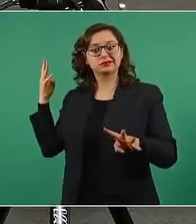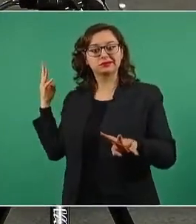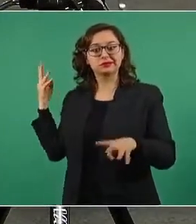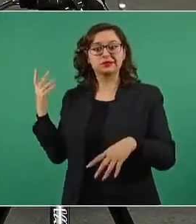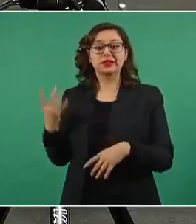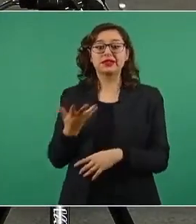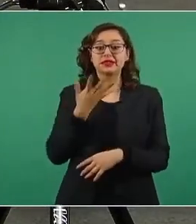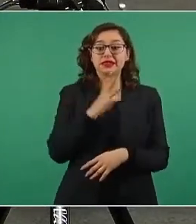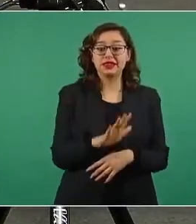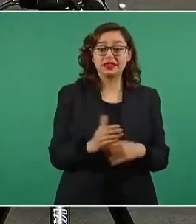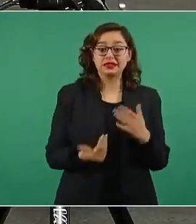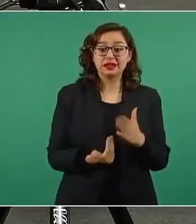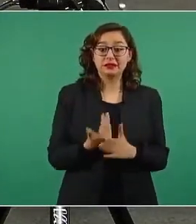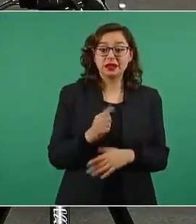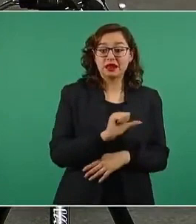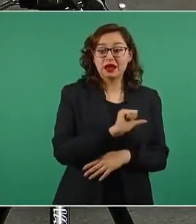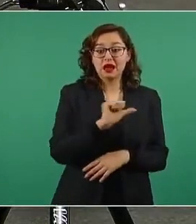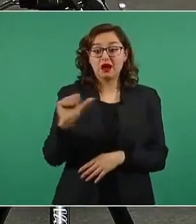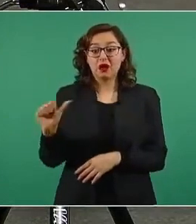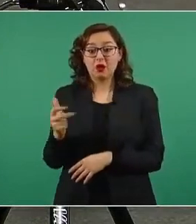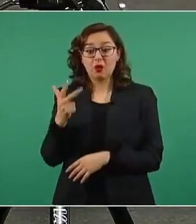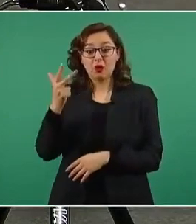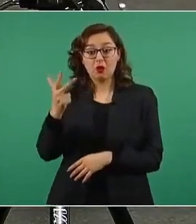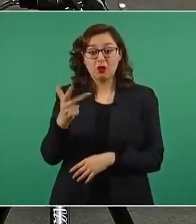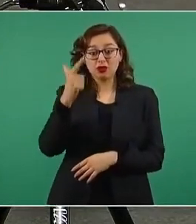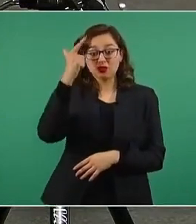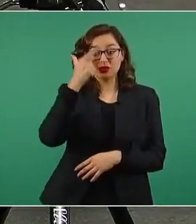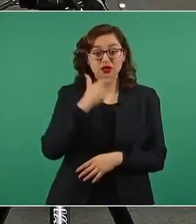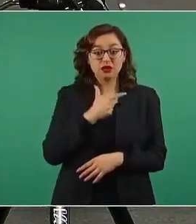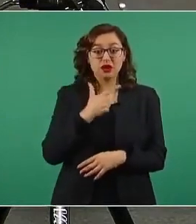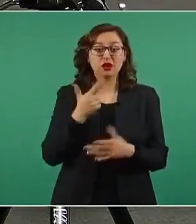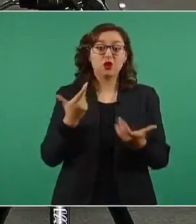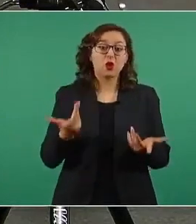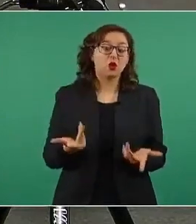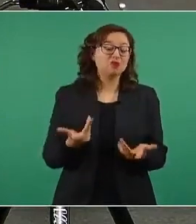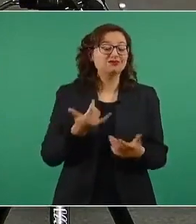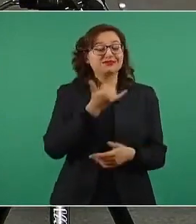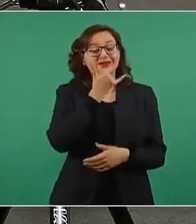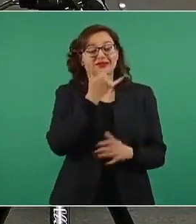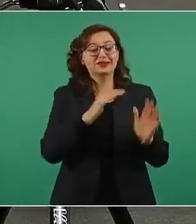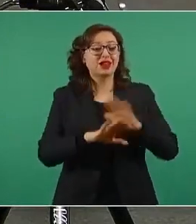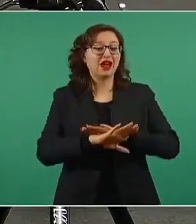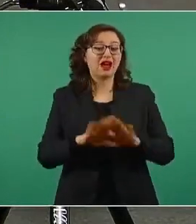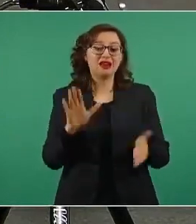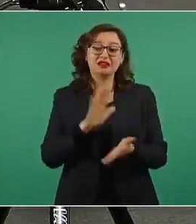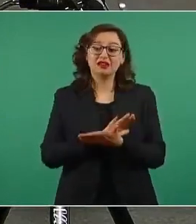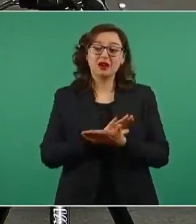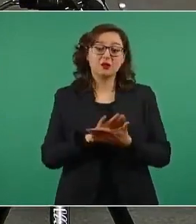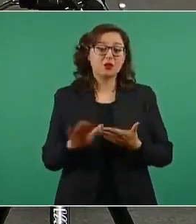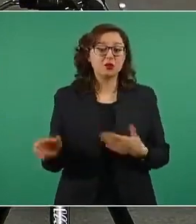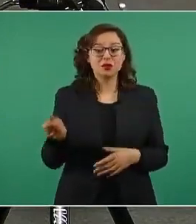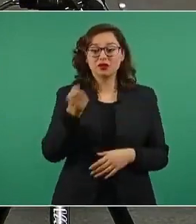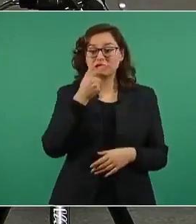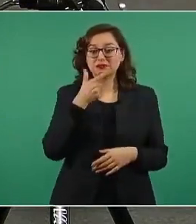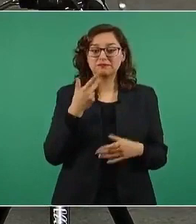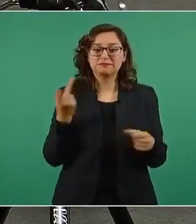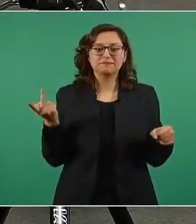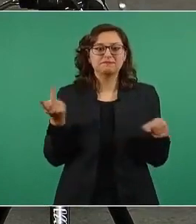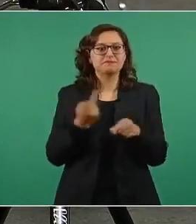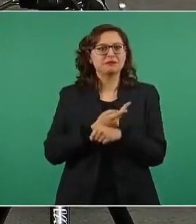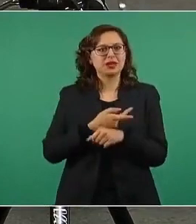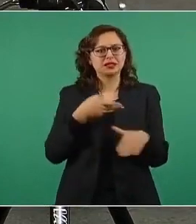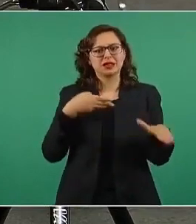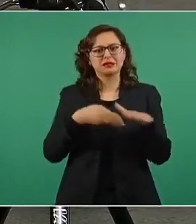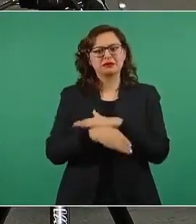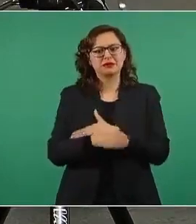8 de la noche con su caja de medicamentos o para que le digan ya no alcanzó. Quisiera preguntarle, señor presidente, si en esta situación